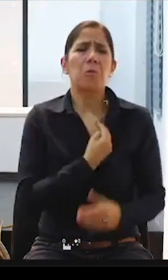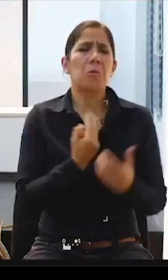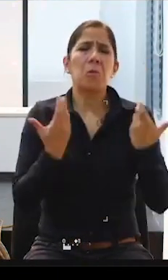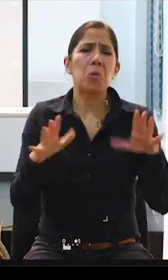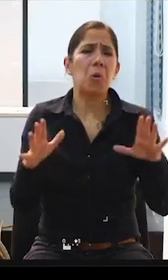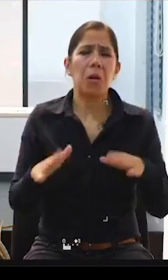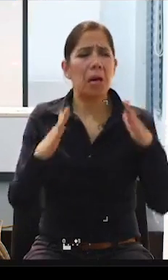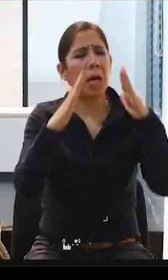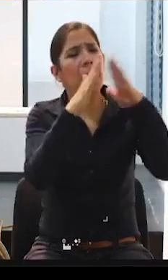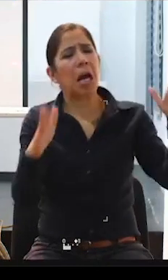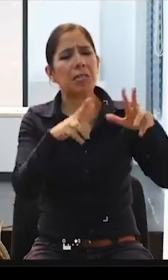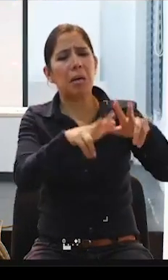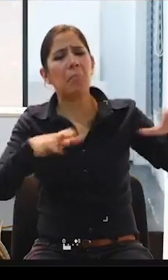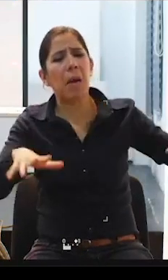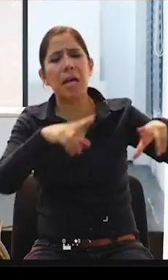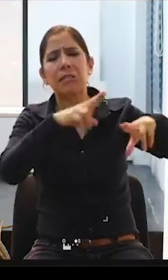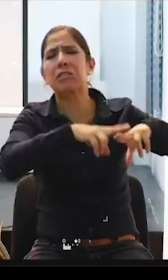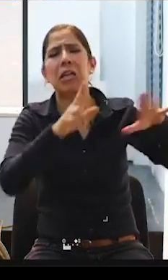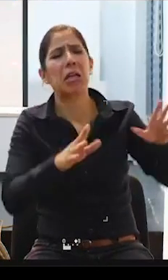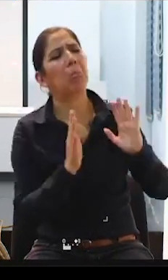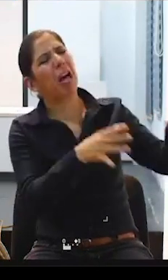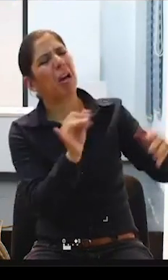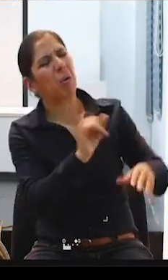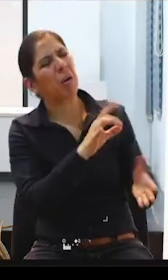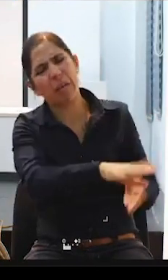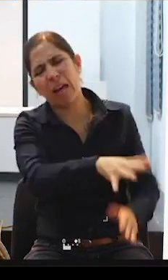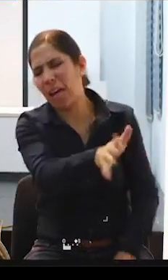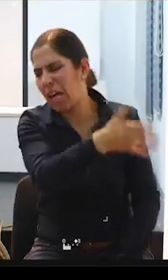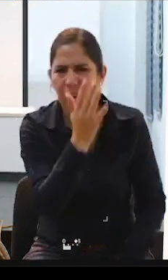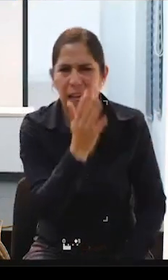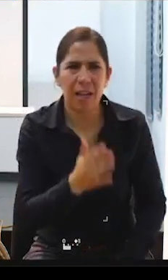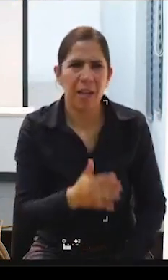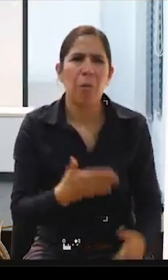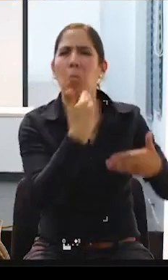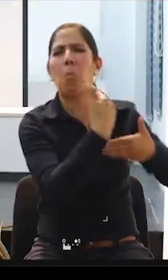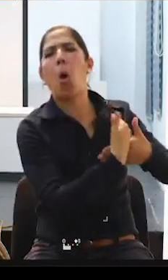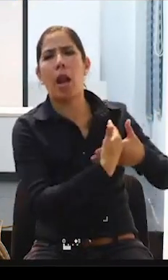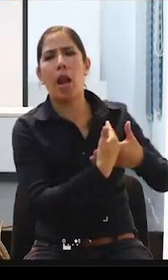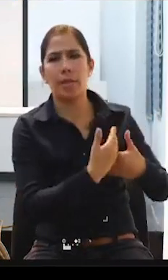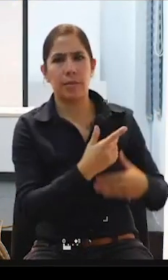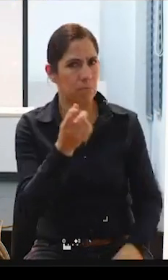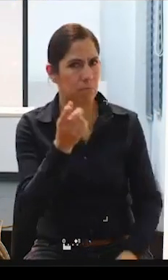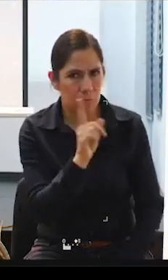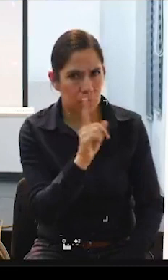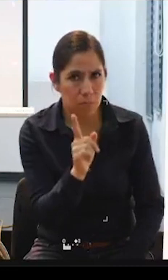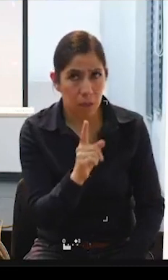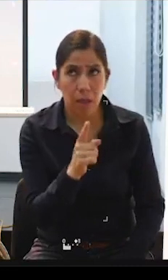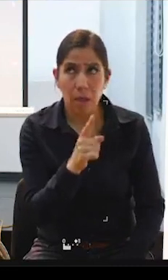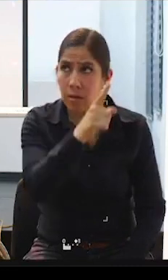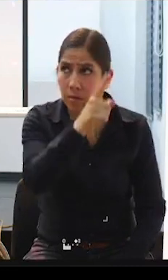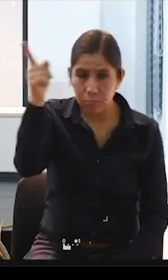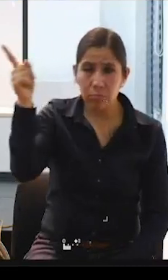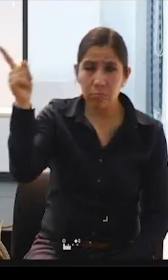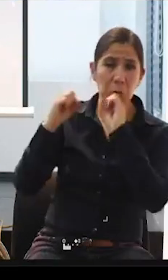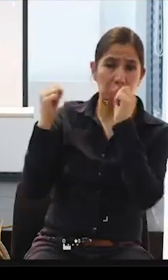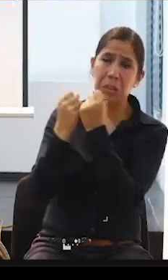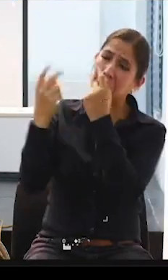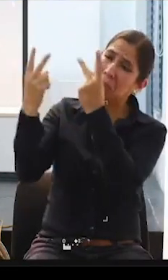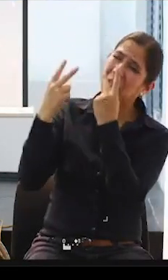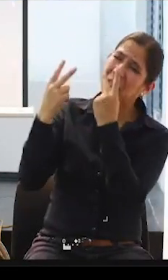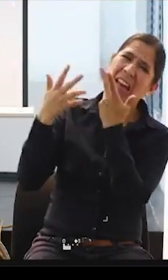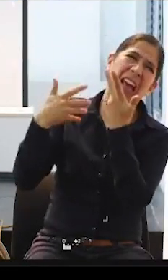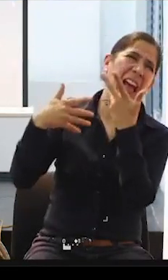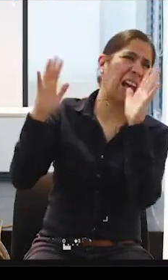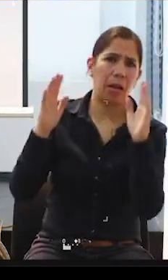generalmente un mueble a veces que estorba en la sociedad, porque es así como realmente nos ven, muchas veces queremos y